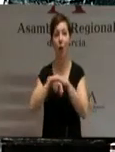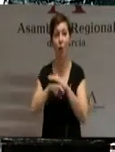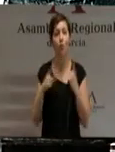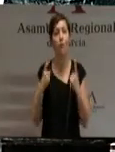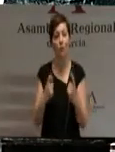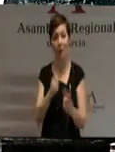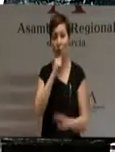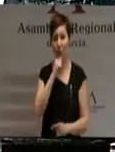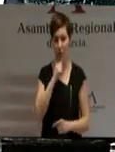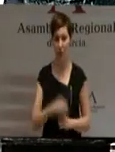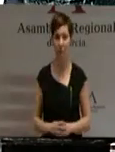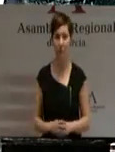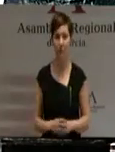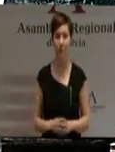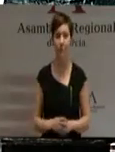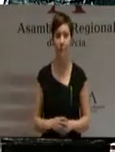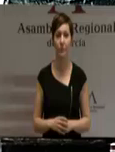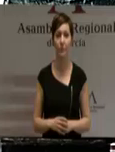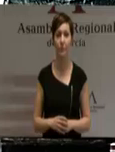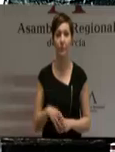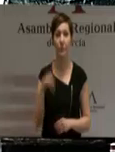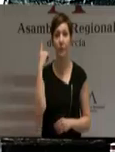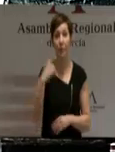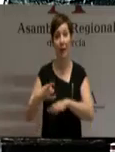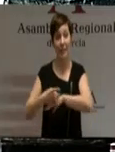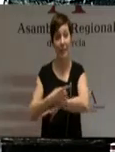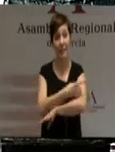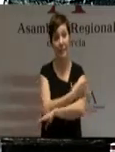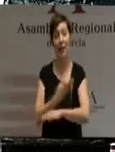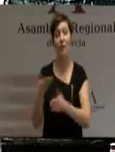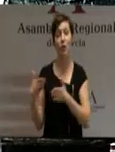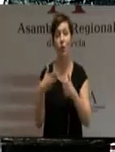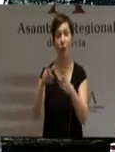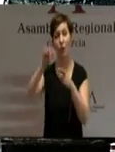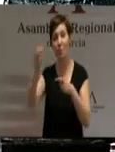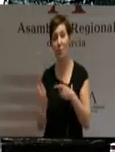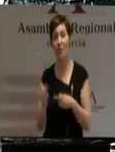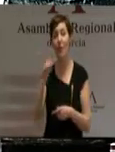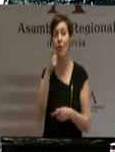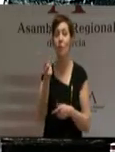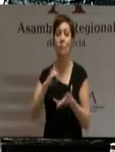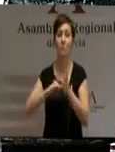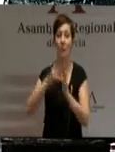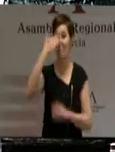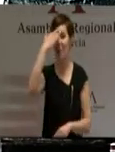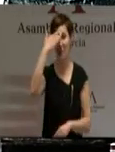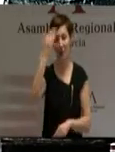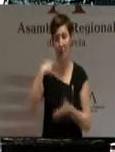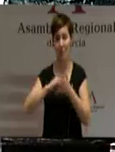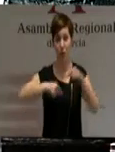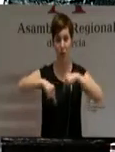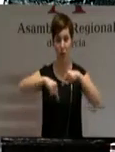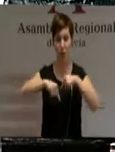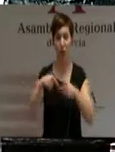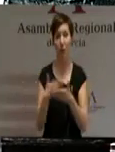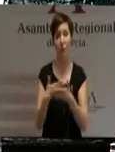Señorías, el corredor mediterráneo es un proyecto incluido en la red principal de transporte transeuropea con financiación asegurada